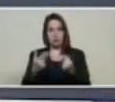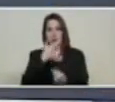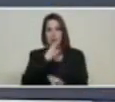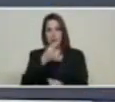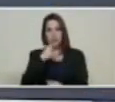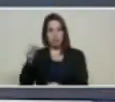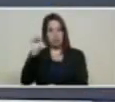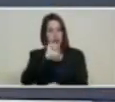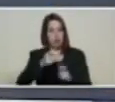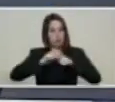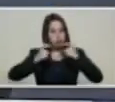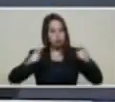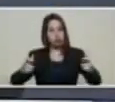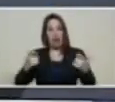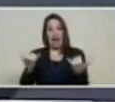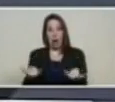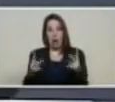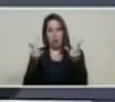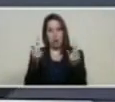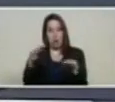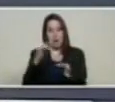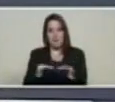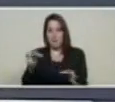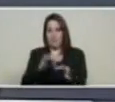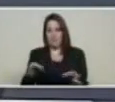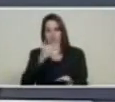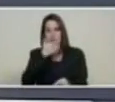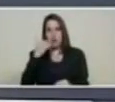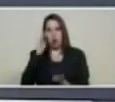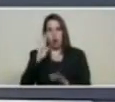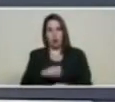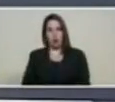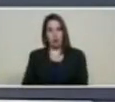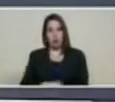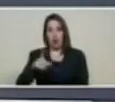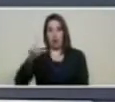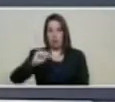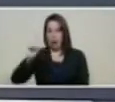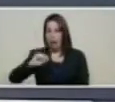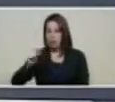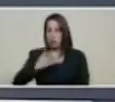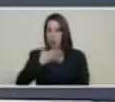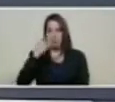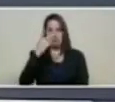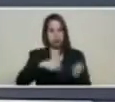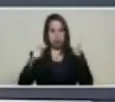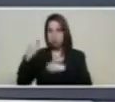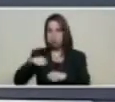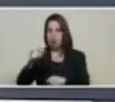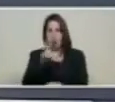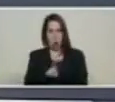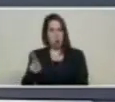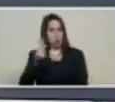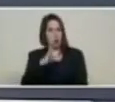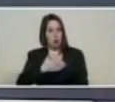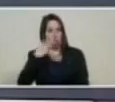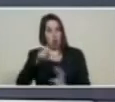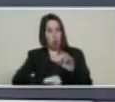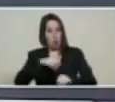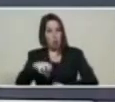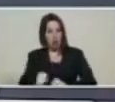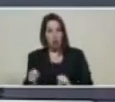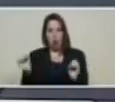ampliar el menú de ofertas a las personas usuarias, a las